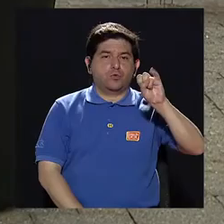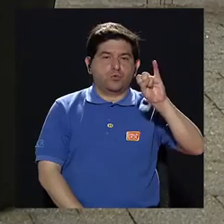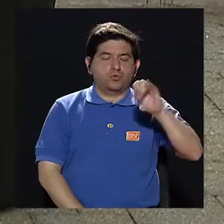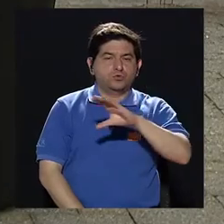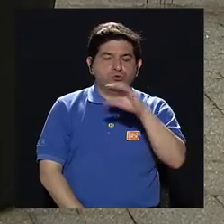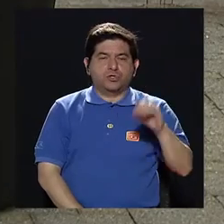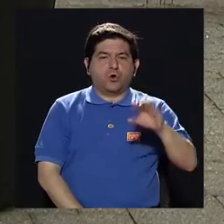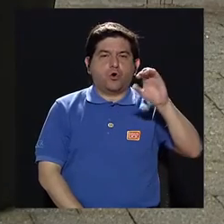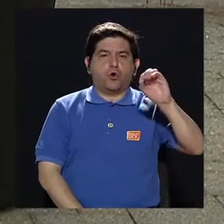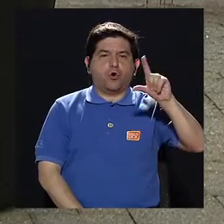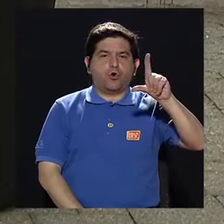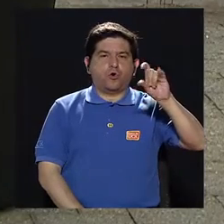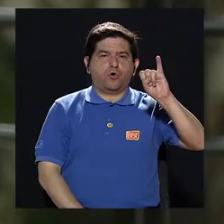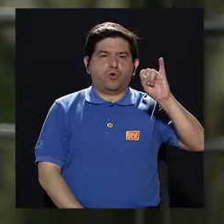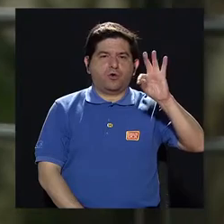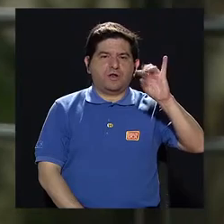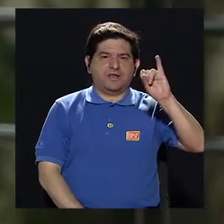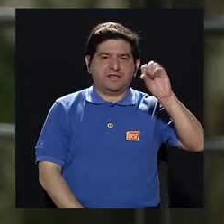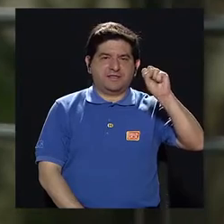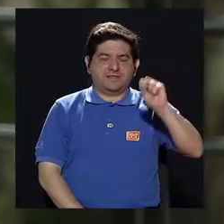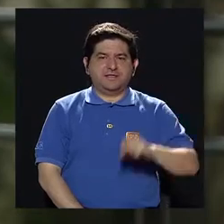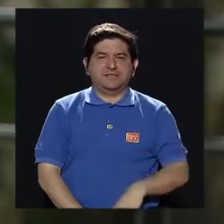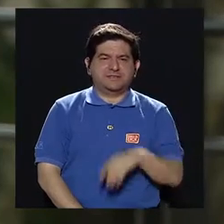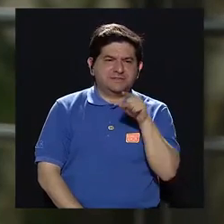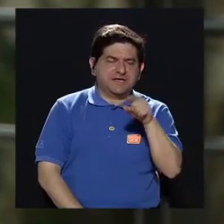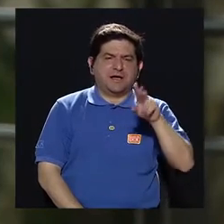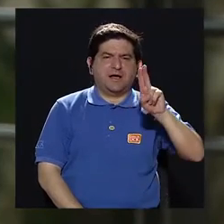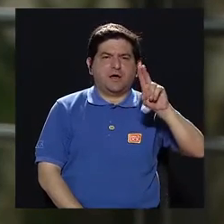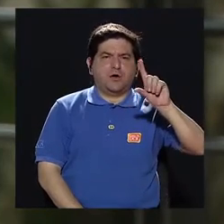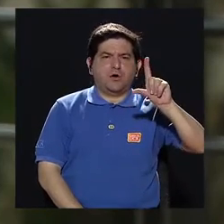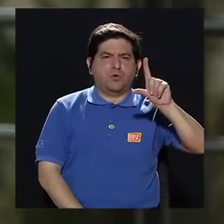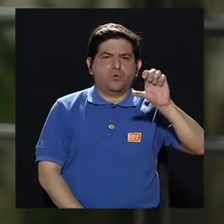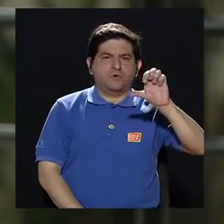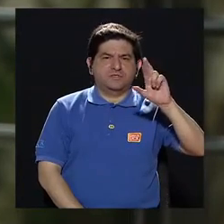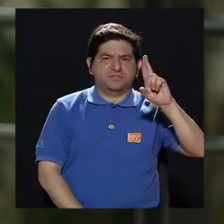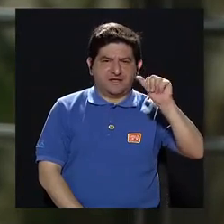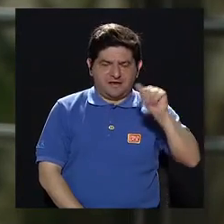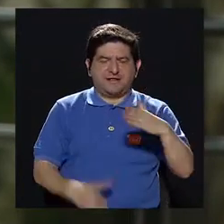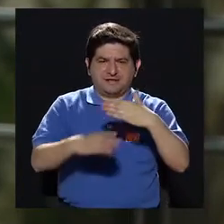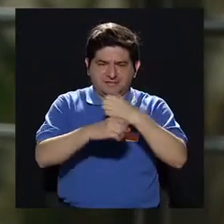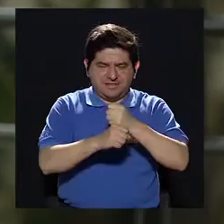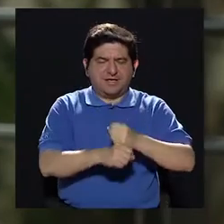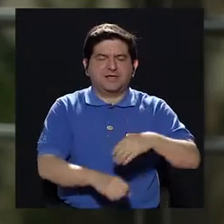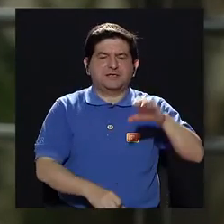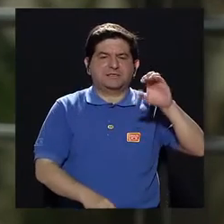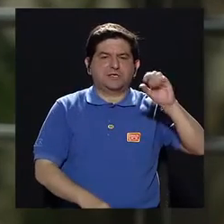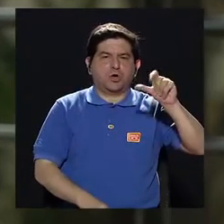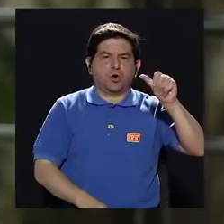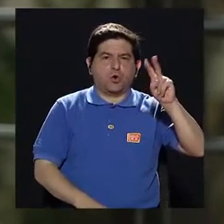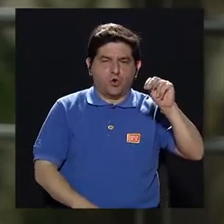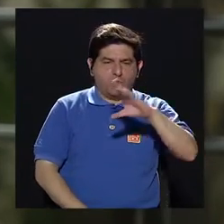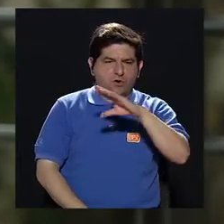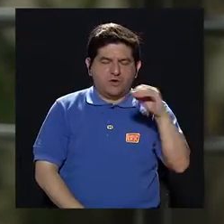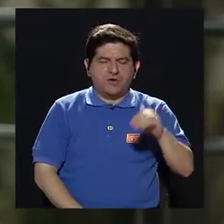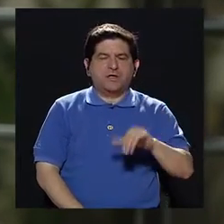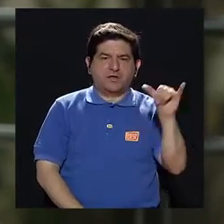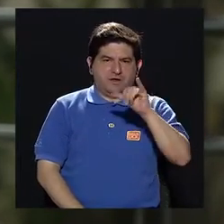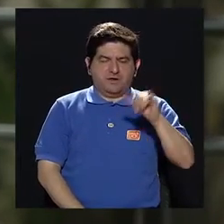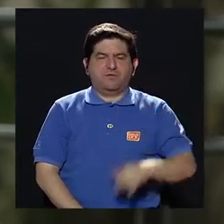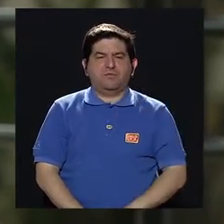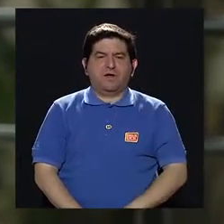CUSI o colitis ulcerosa es la que se forman úlceras en el colon y el